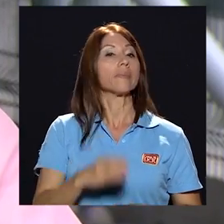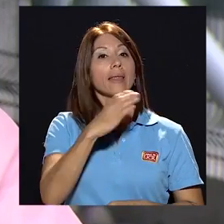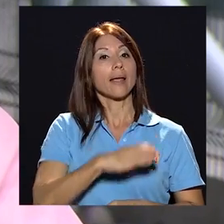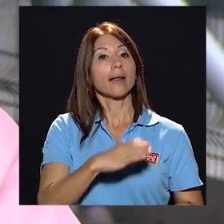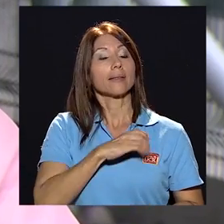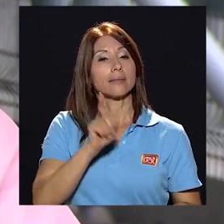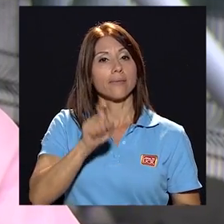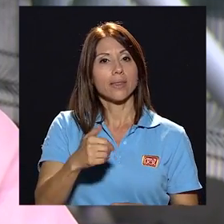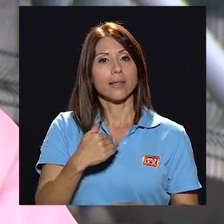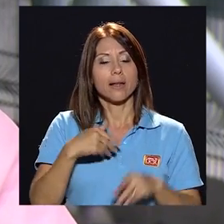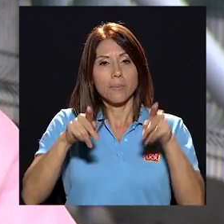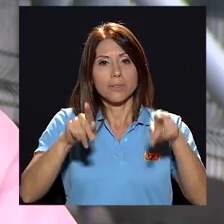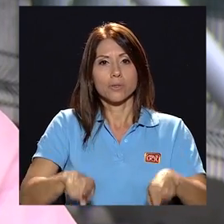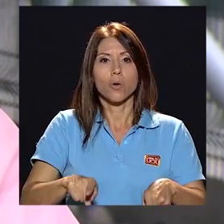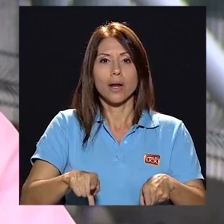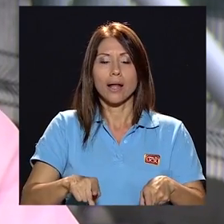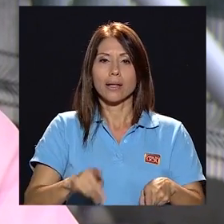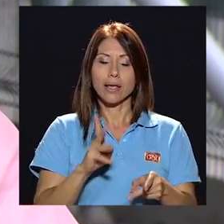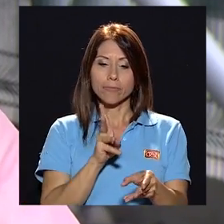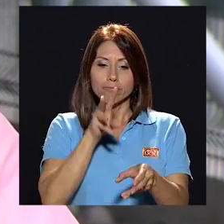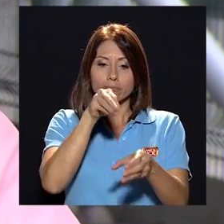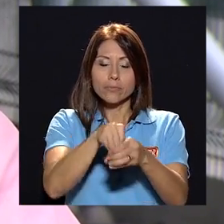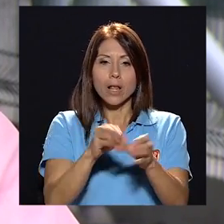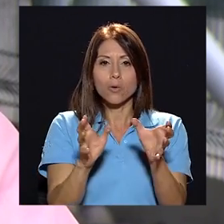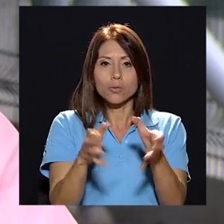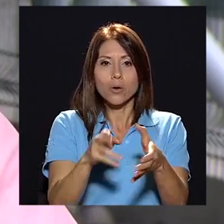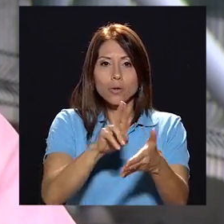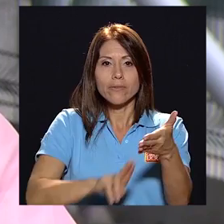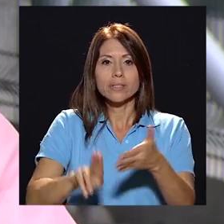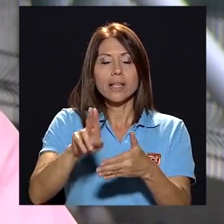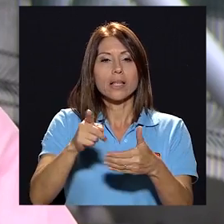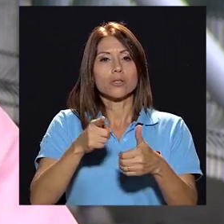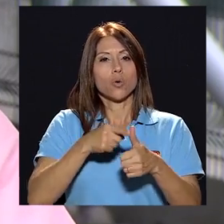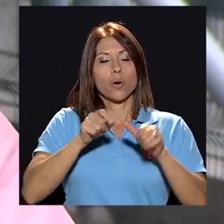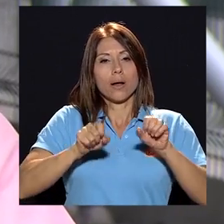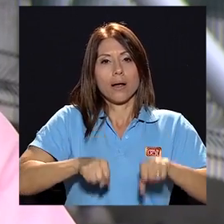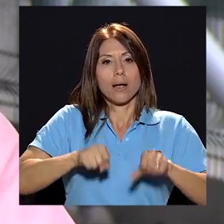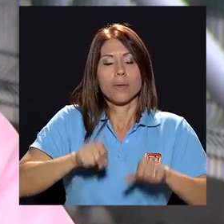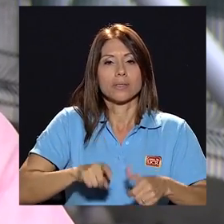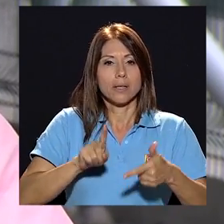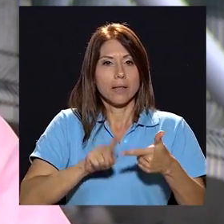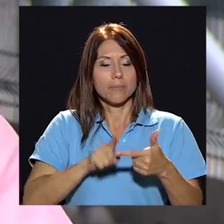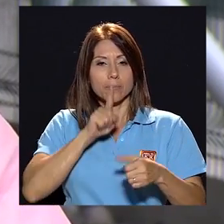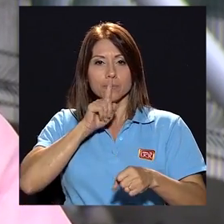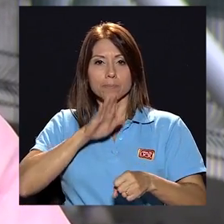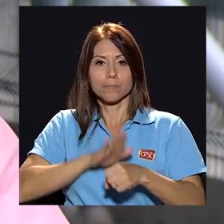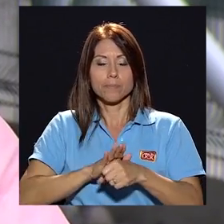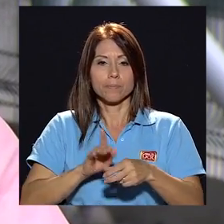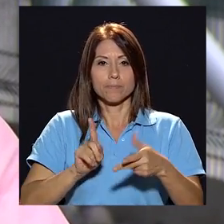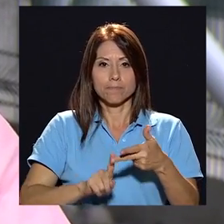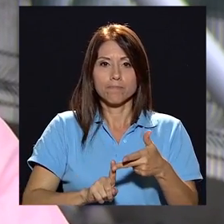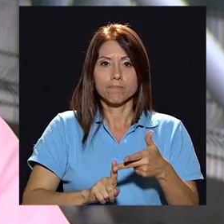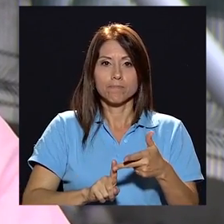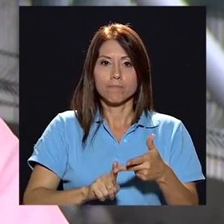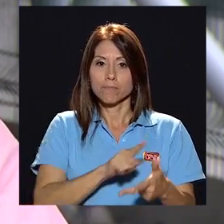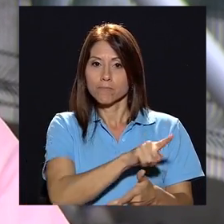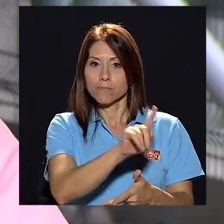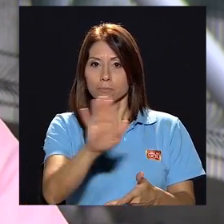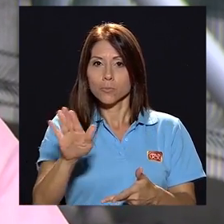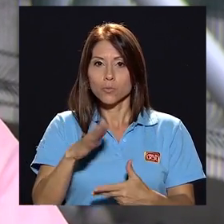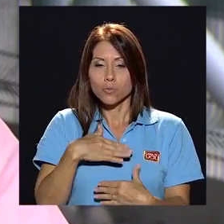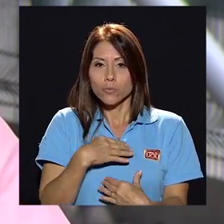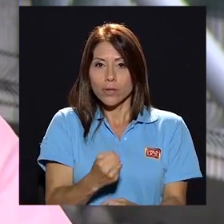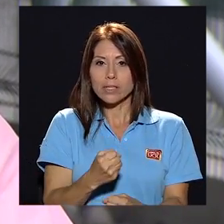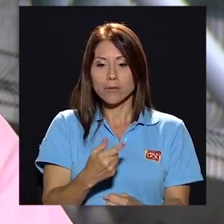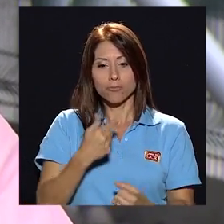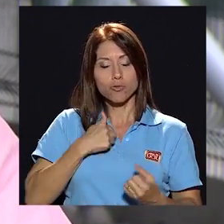las características que tiene que tener la persona que llega al consejo universitario son capacidad compromiso y contar con su